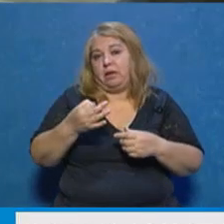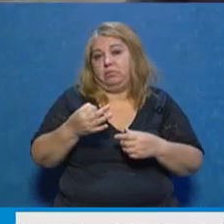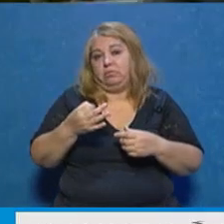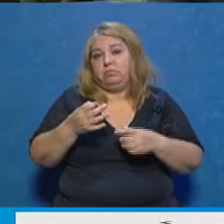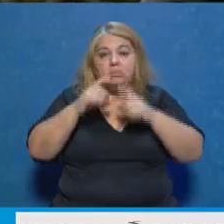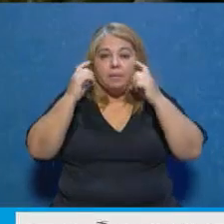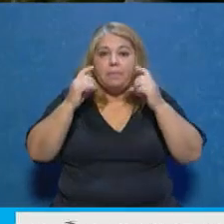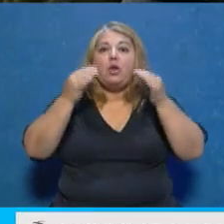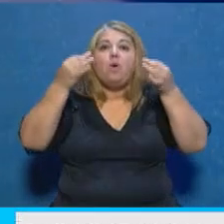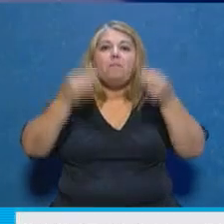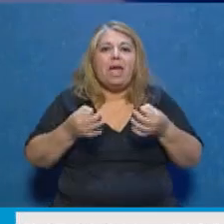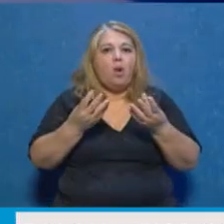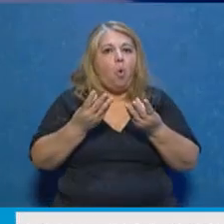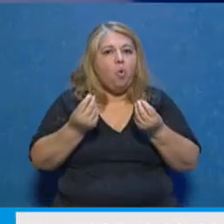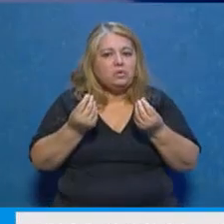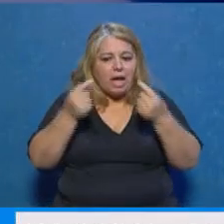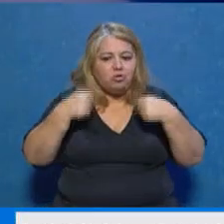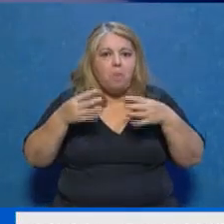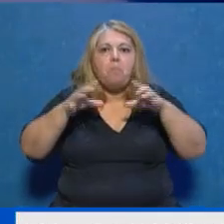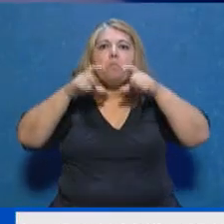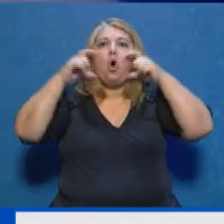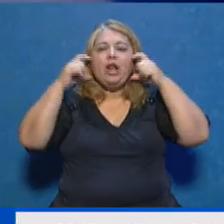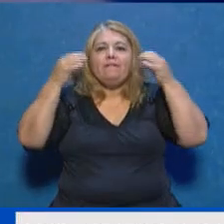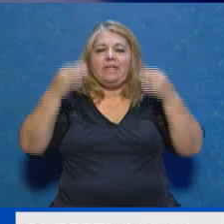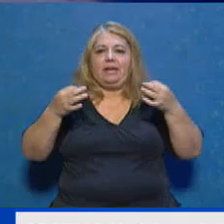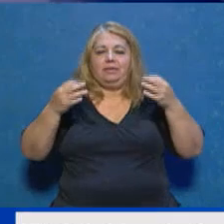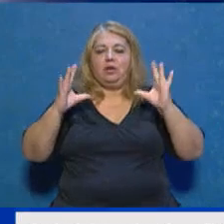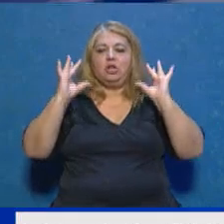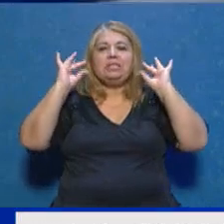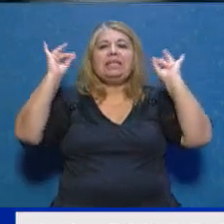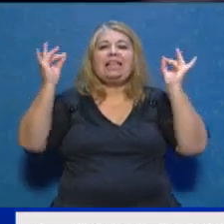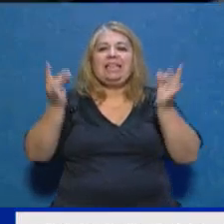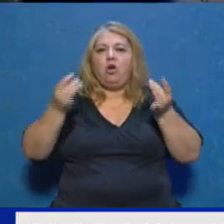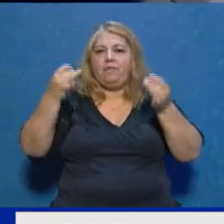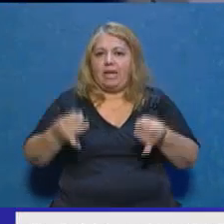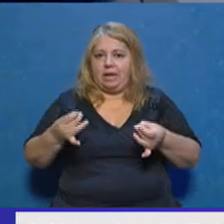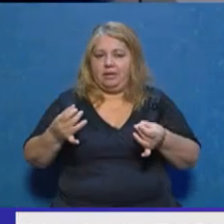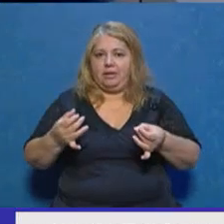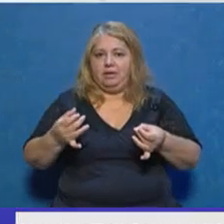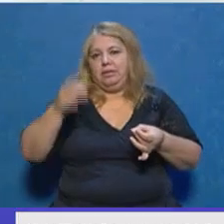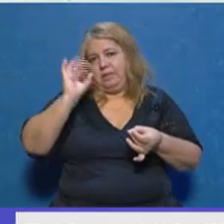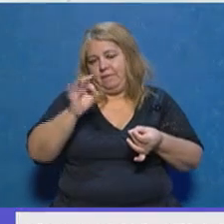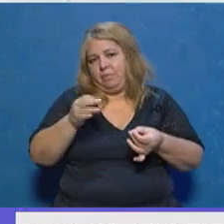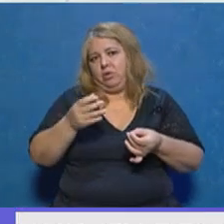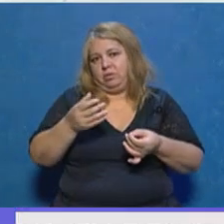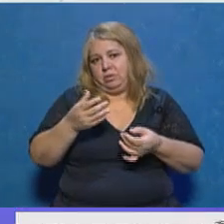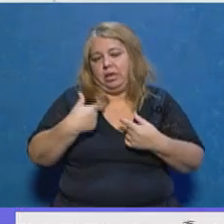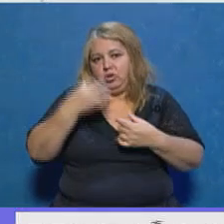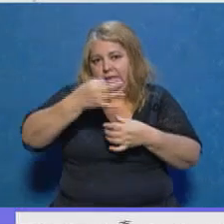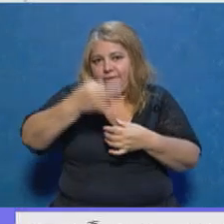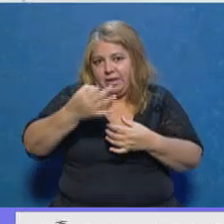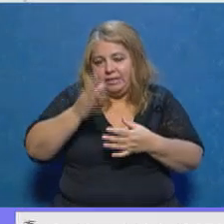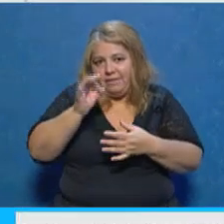y cuando se use bien y no dejemos de hacer las cosas que realmente sí sabemos que sirven. O sea, el